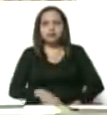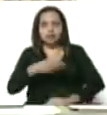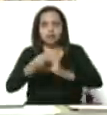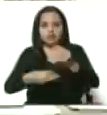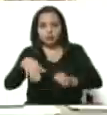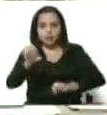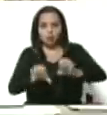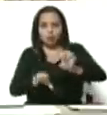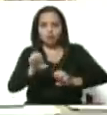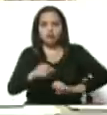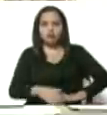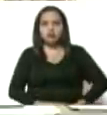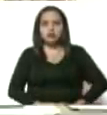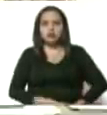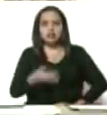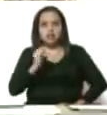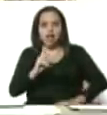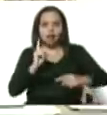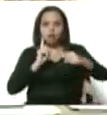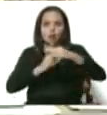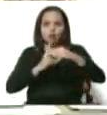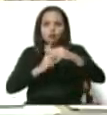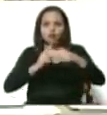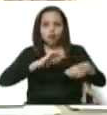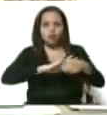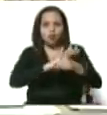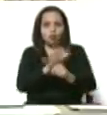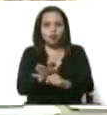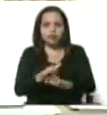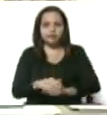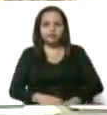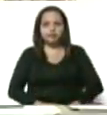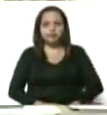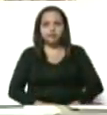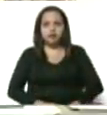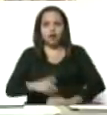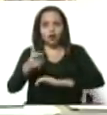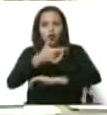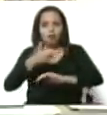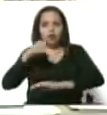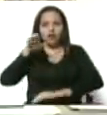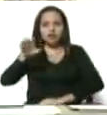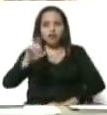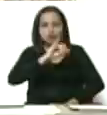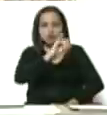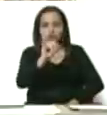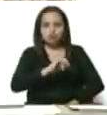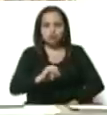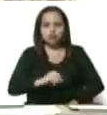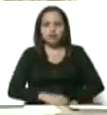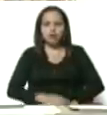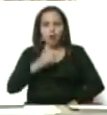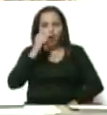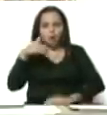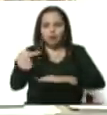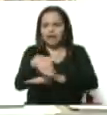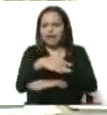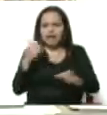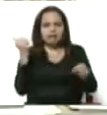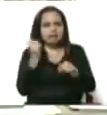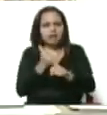las pruebas y resultó positivo para el coronavirus. Es un guerrero, un hombre de calle, no para,